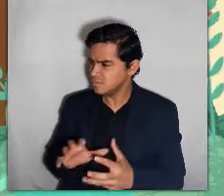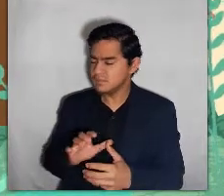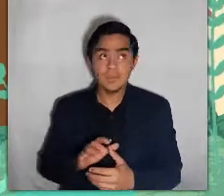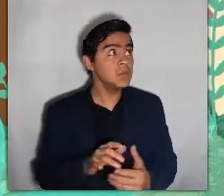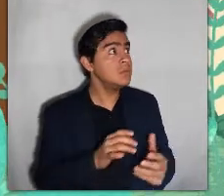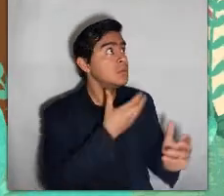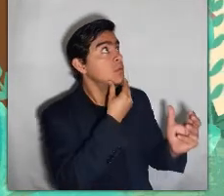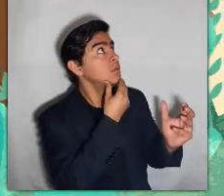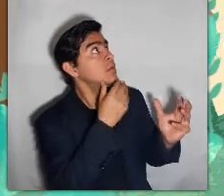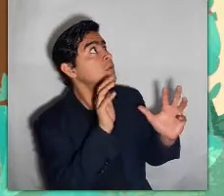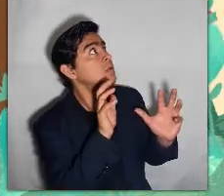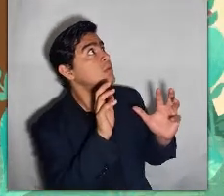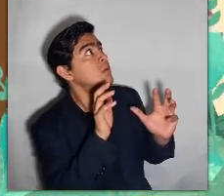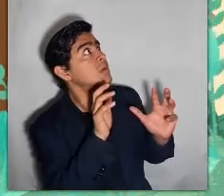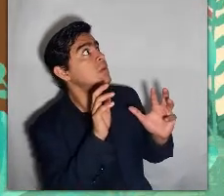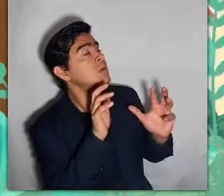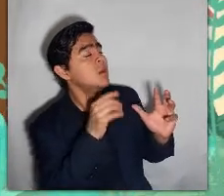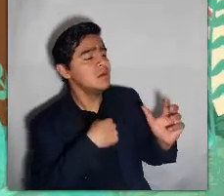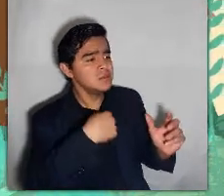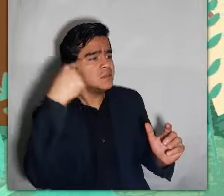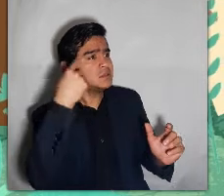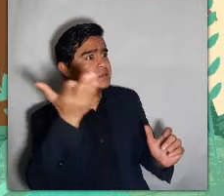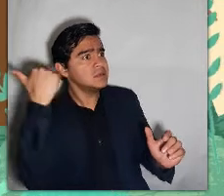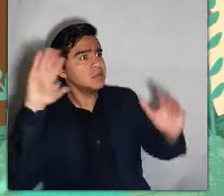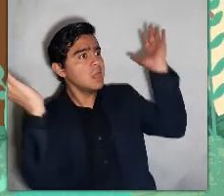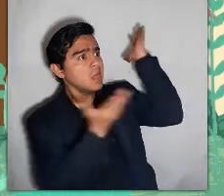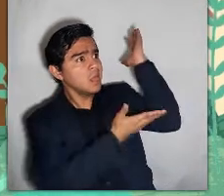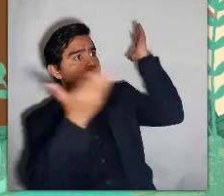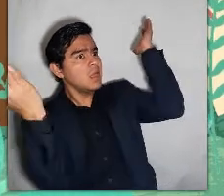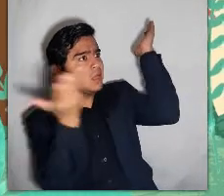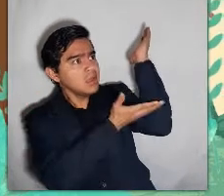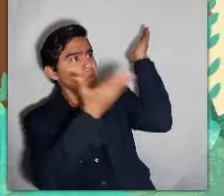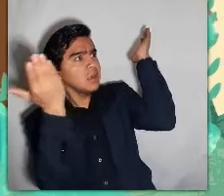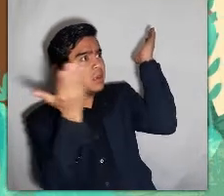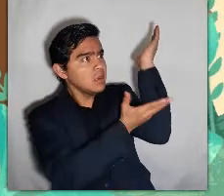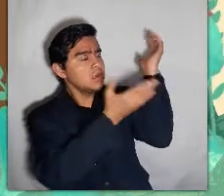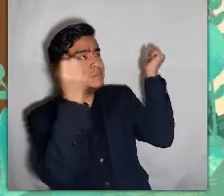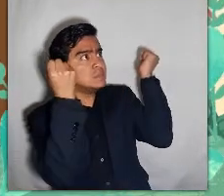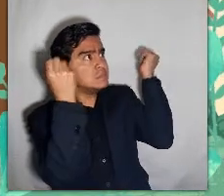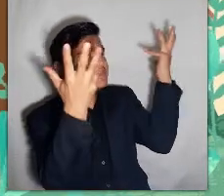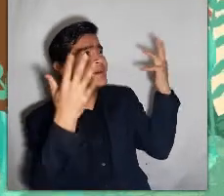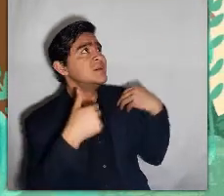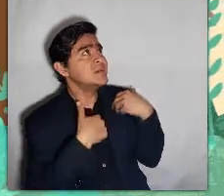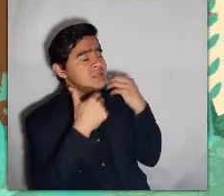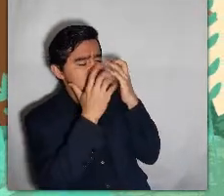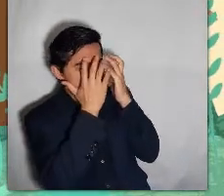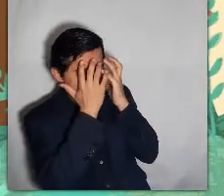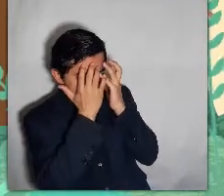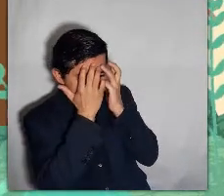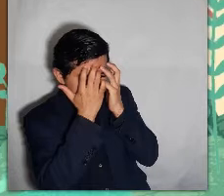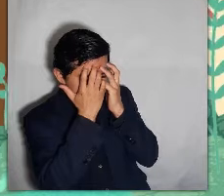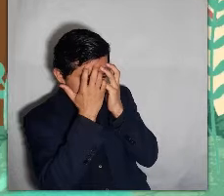Ni se te ocurra, gritó el árbol. Maderucho se puso a pensar en todos los árboles que había talado antes